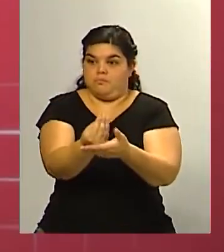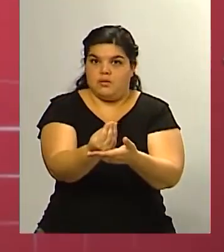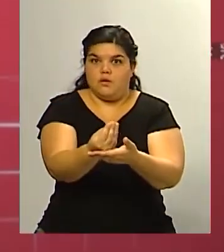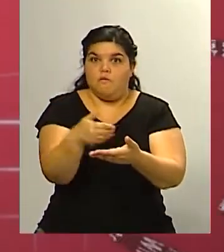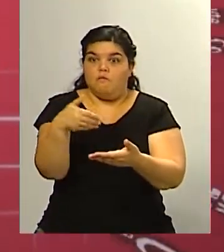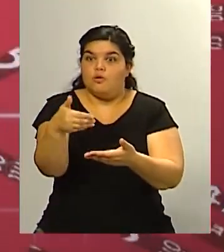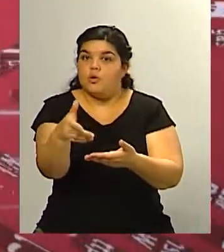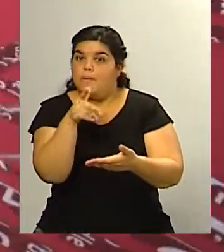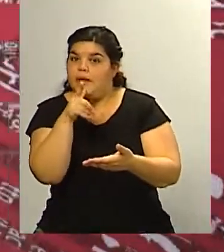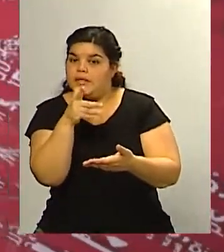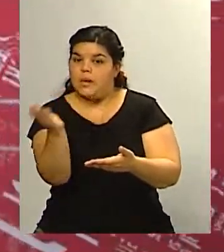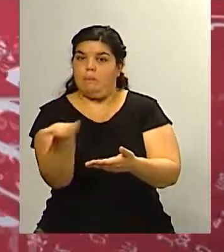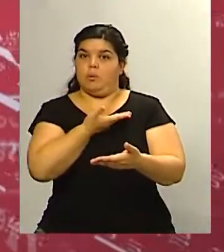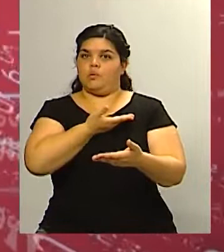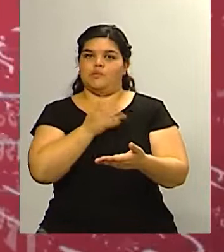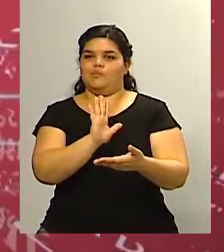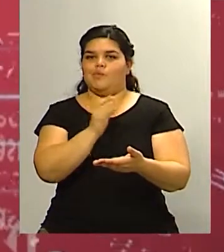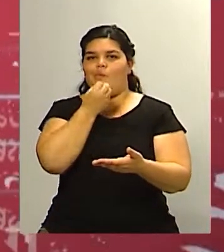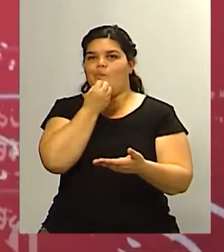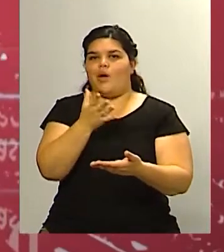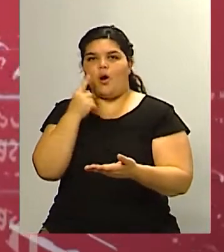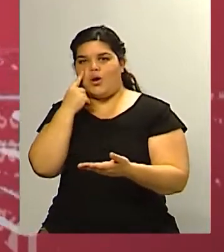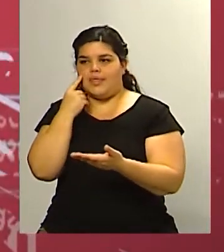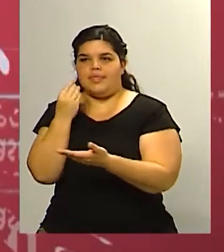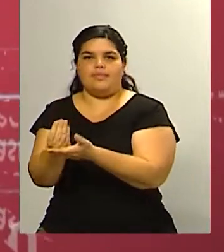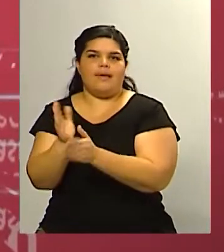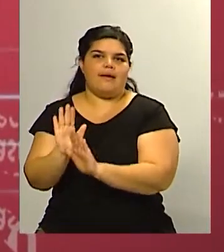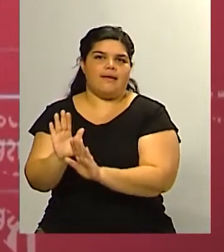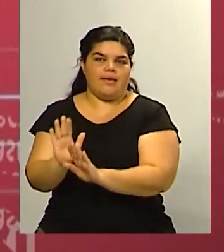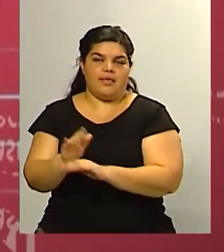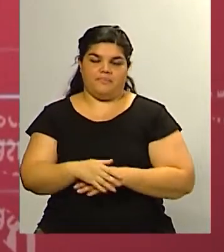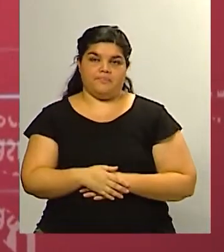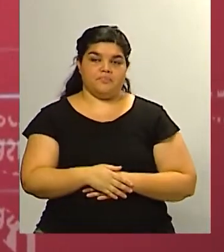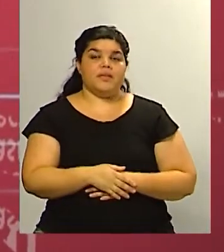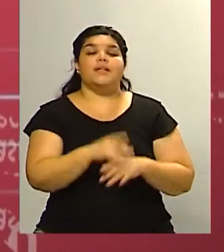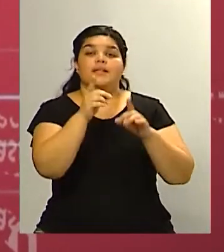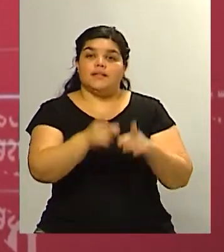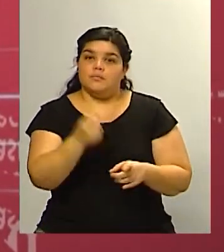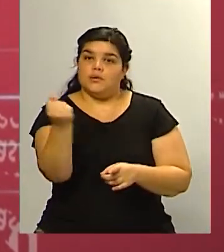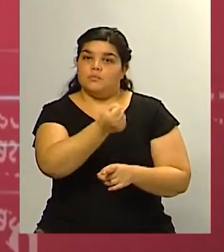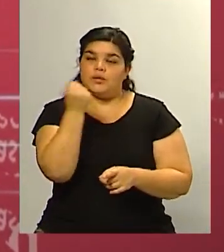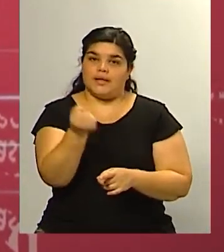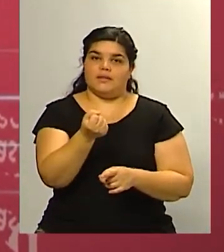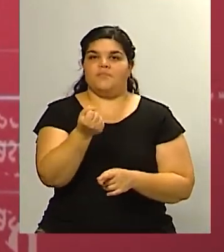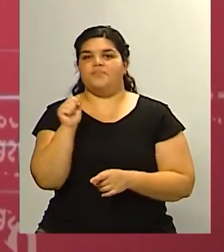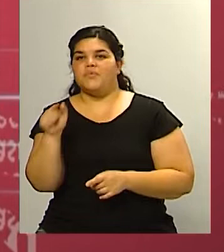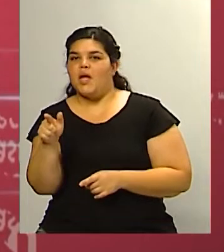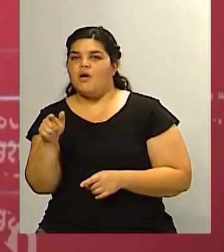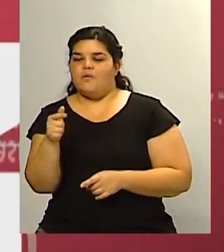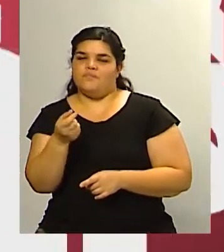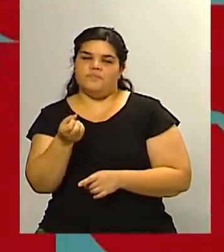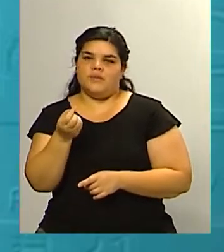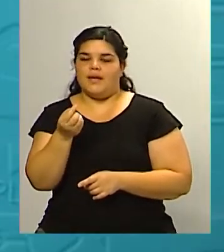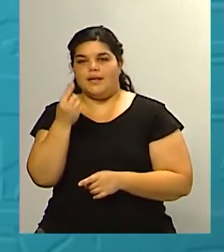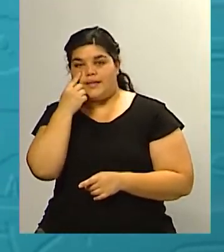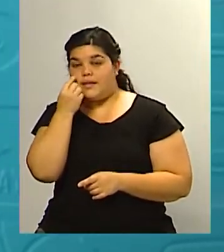Sí, también hay que ver que Florencia Estefani está en la misma línea que Anabel habría que ver si el peronismo no K